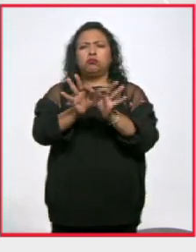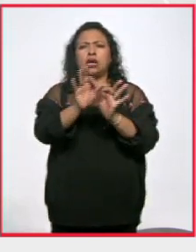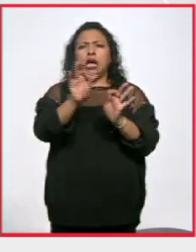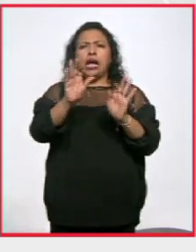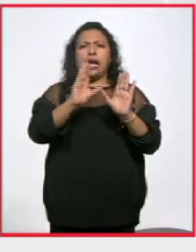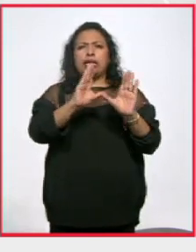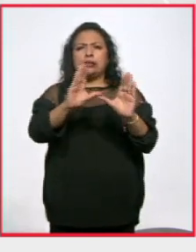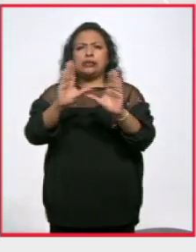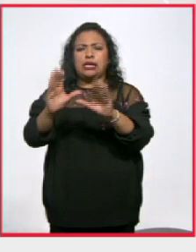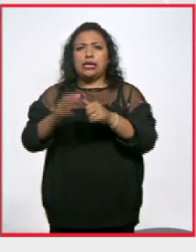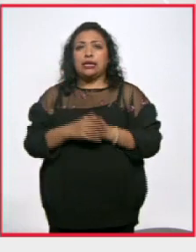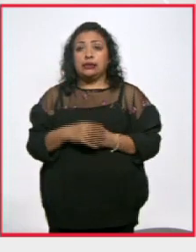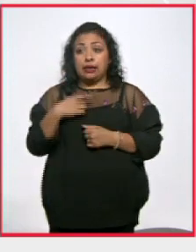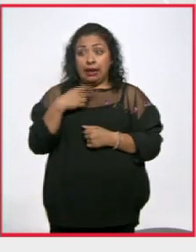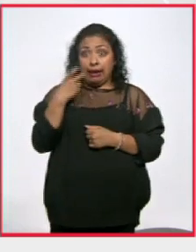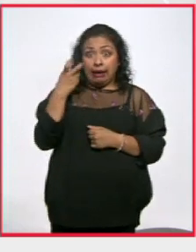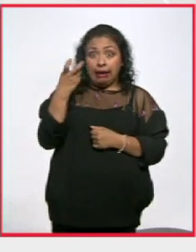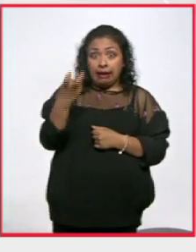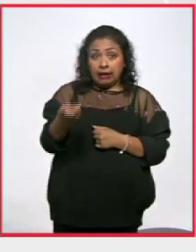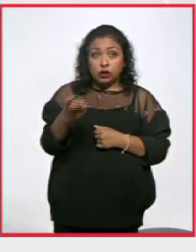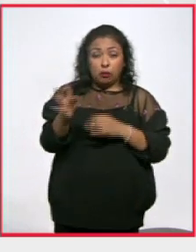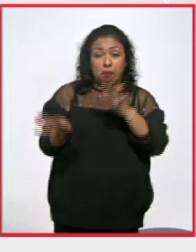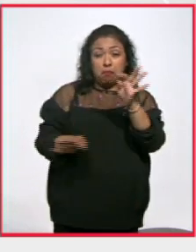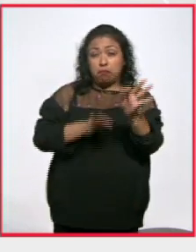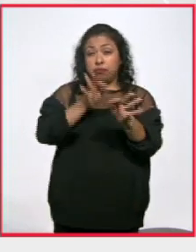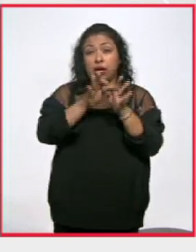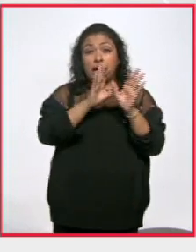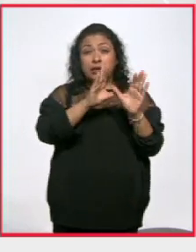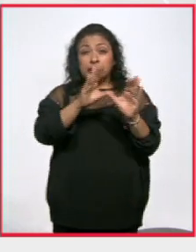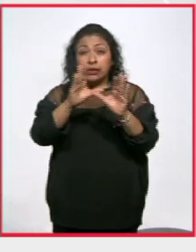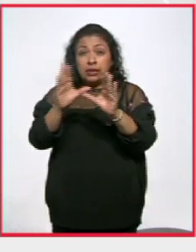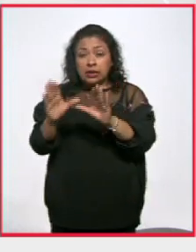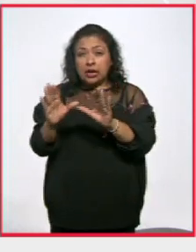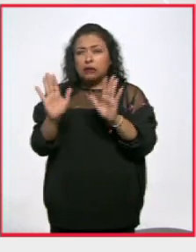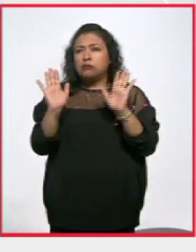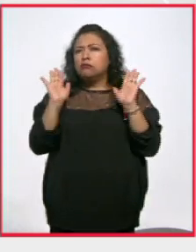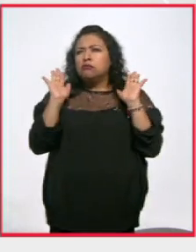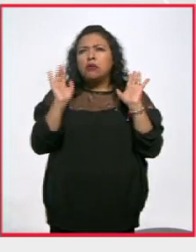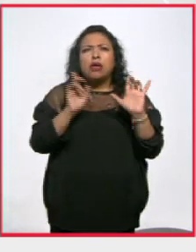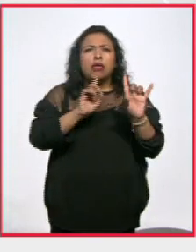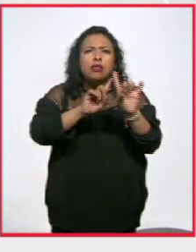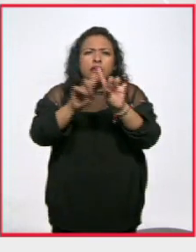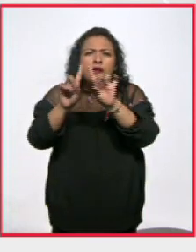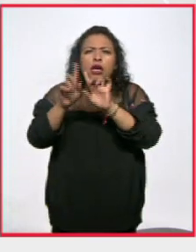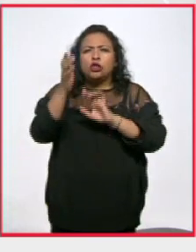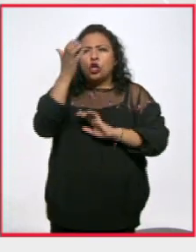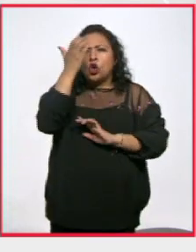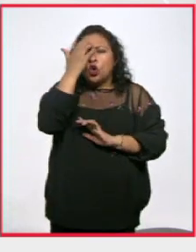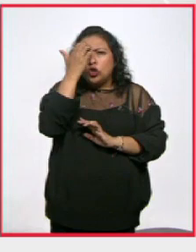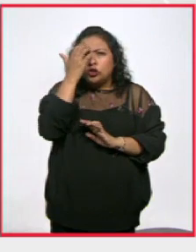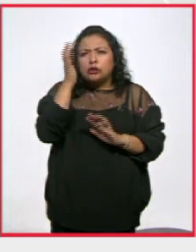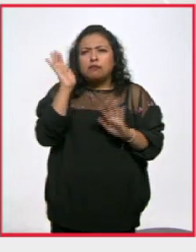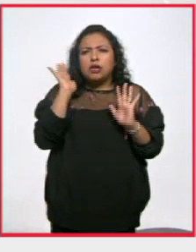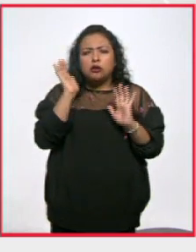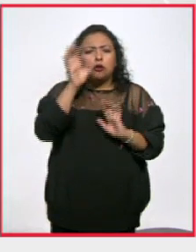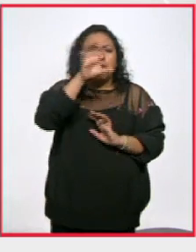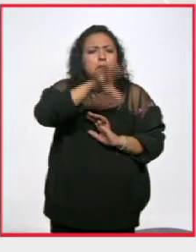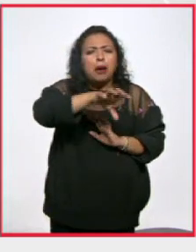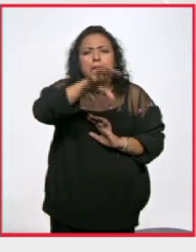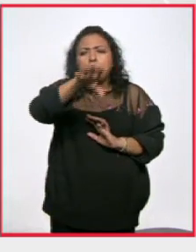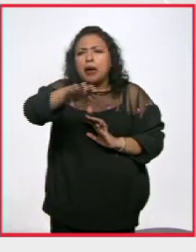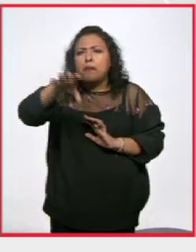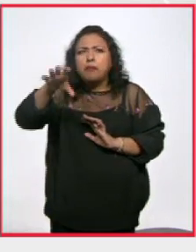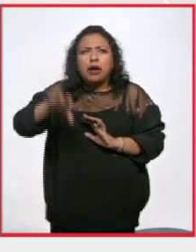y esta la excelencia académica en cualquier área del conocimiento no